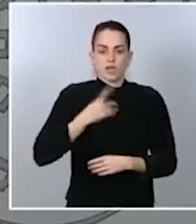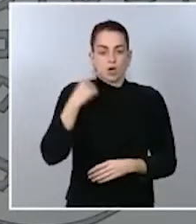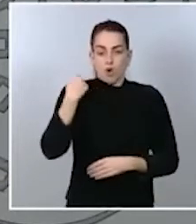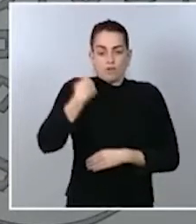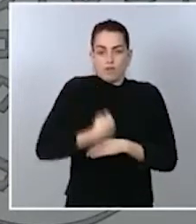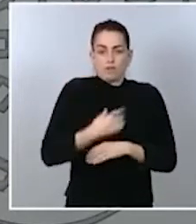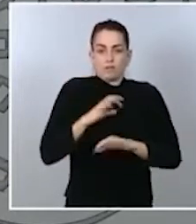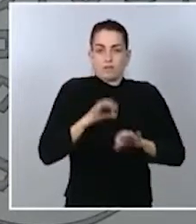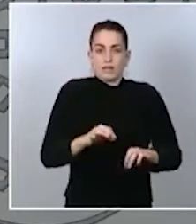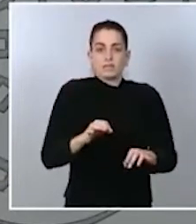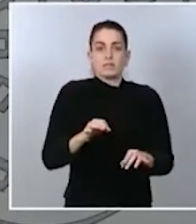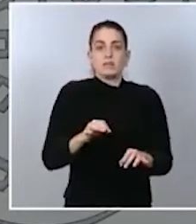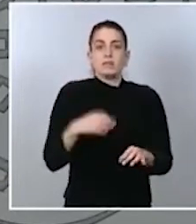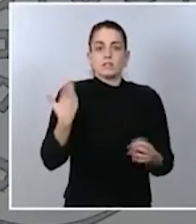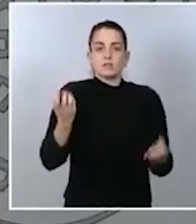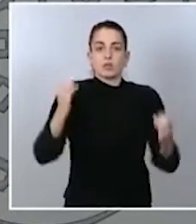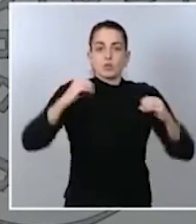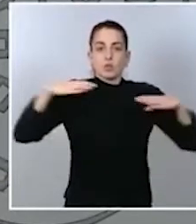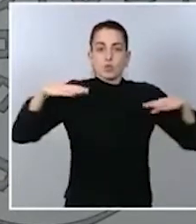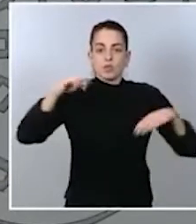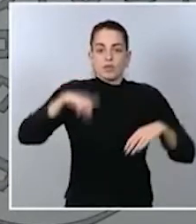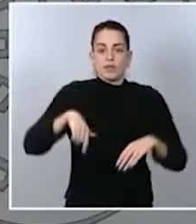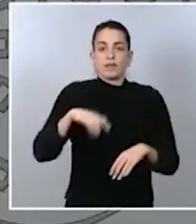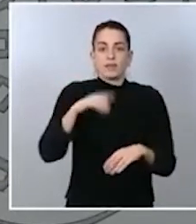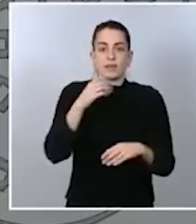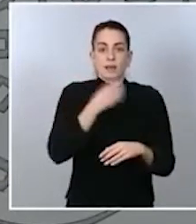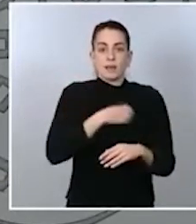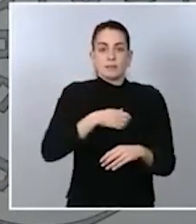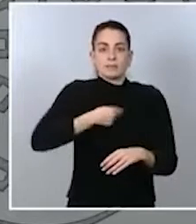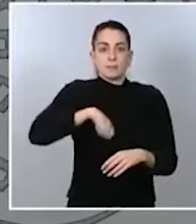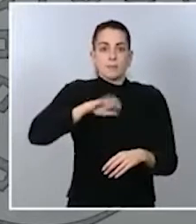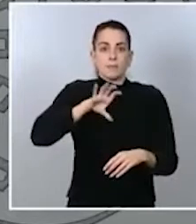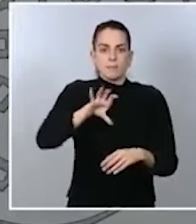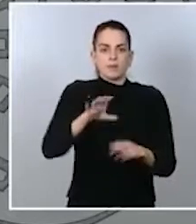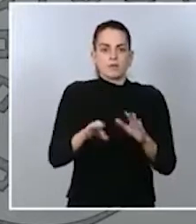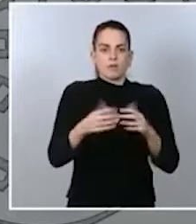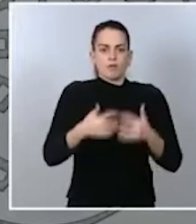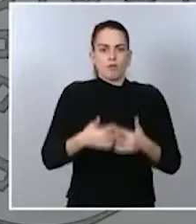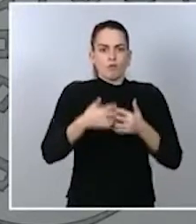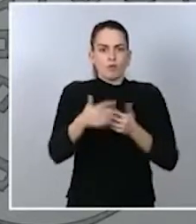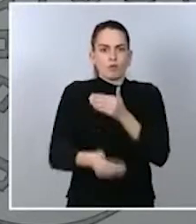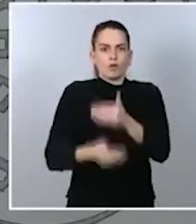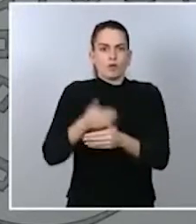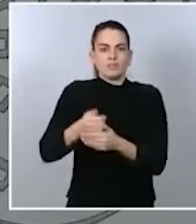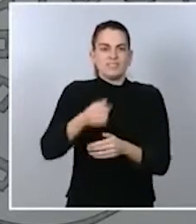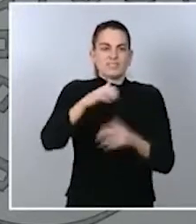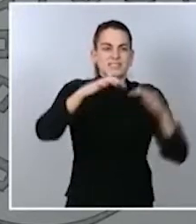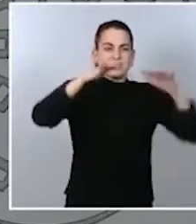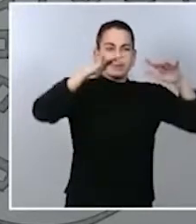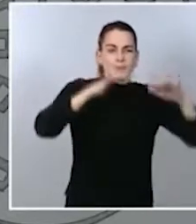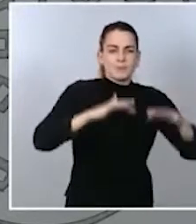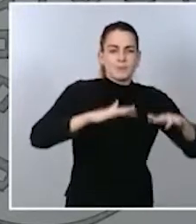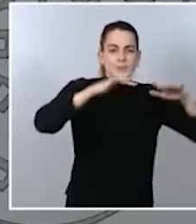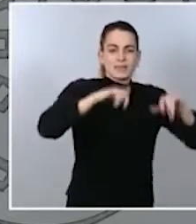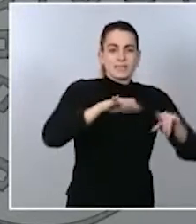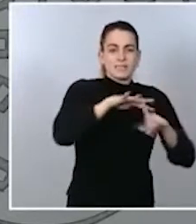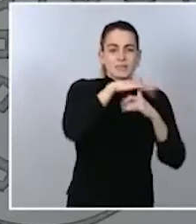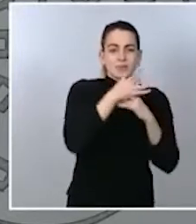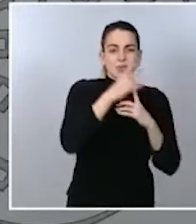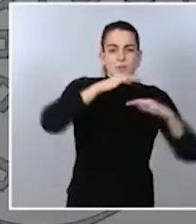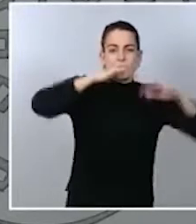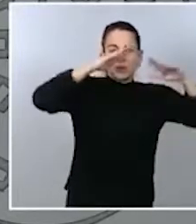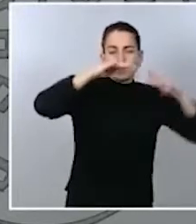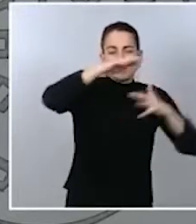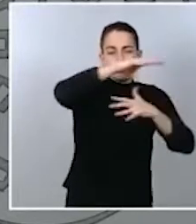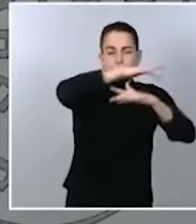están funcionando en nuestro país, a pesar de que este tipo de nevadas, este tipo de situaciones del temporal, del fenómeno